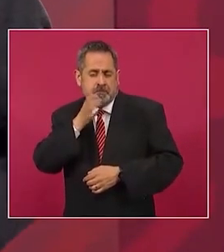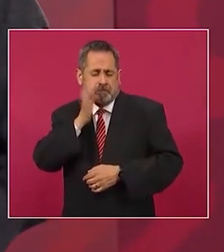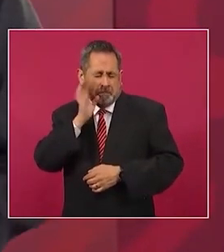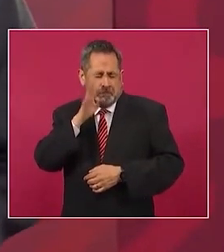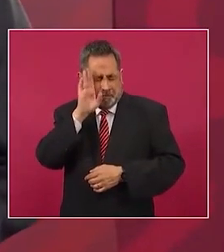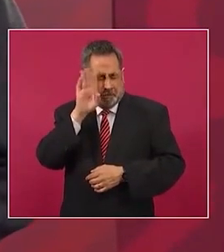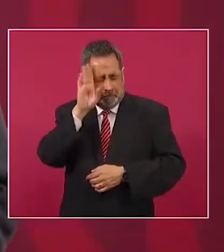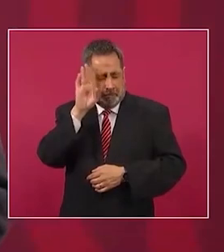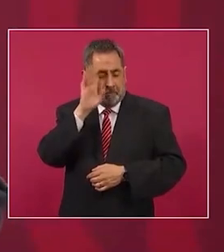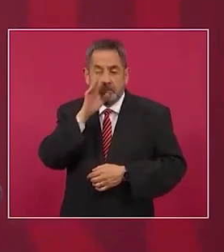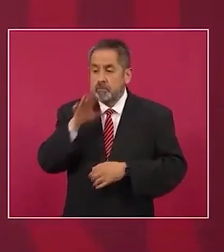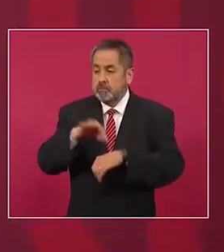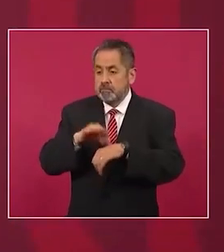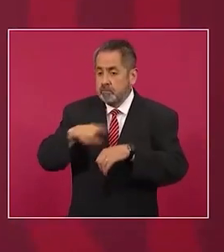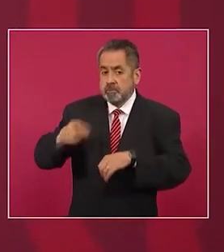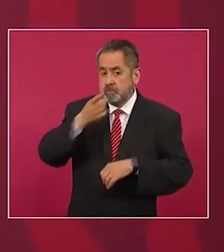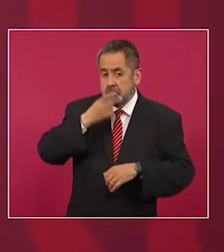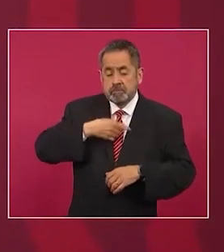médicos,